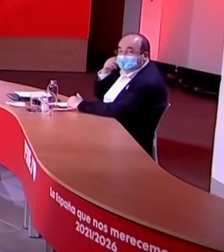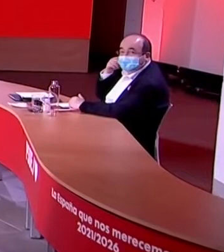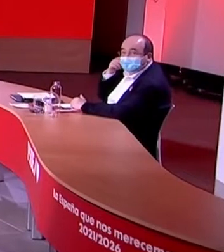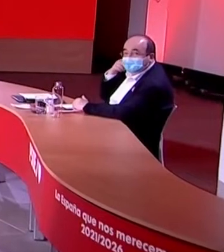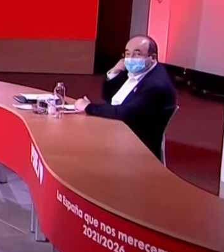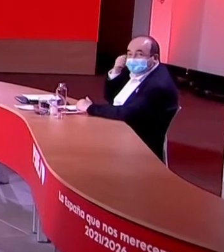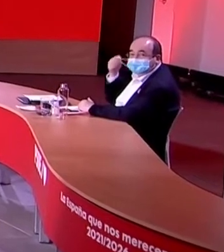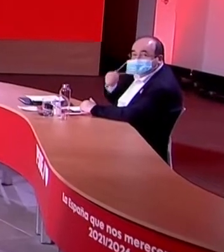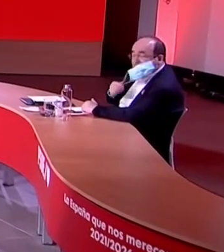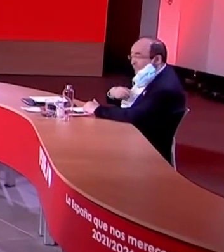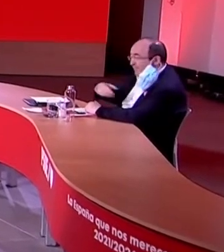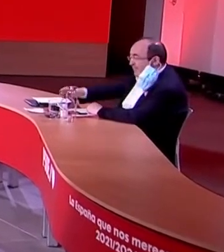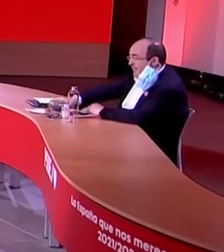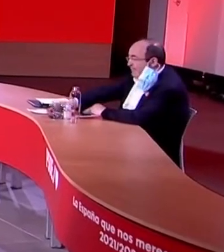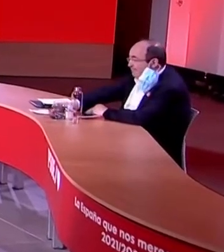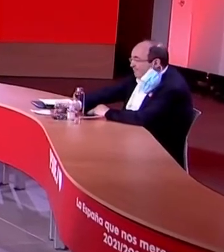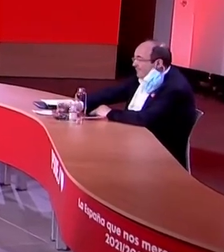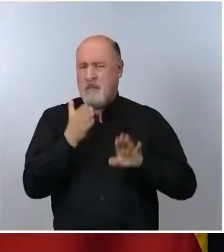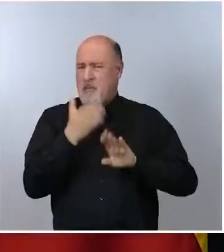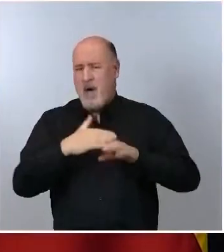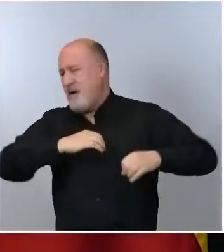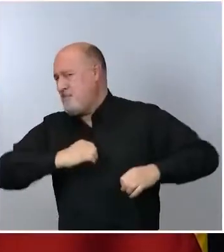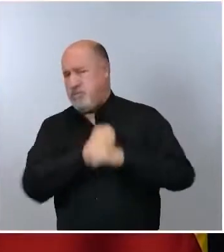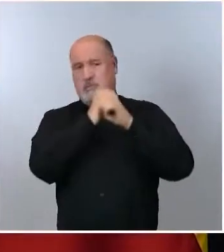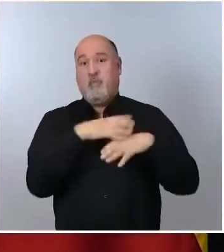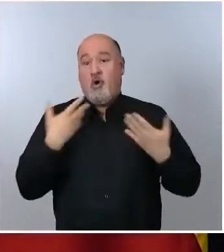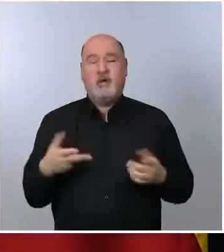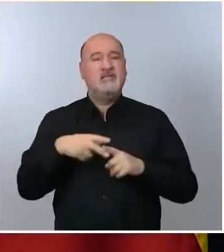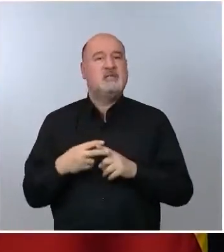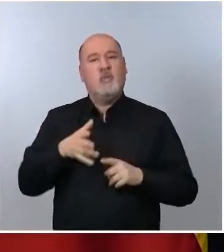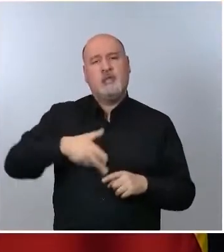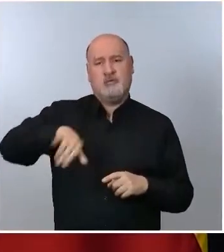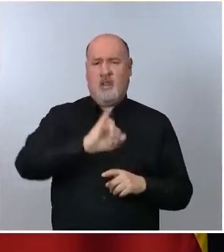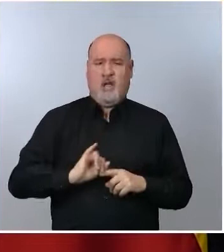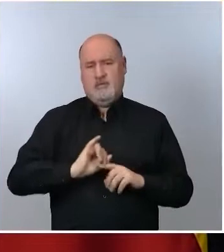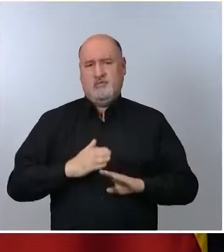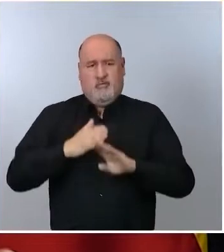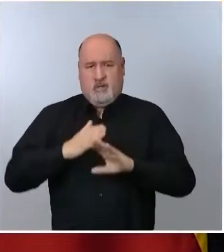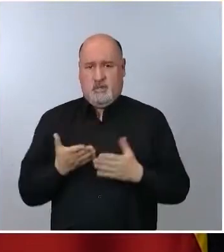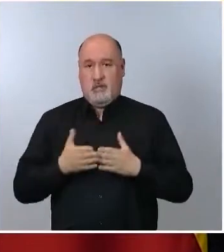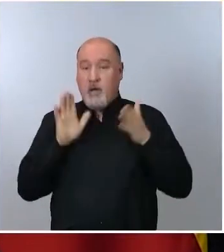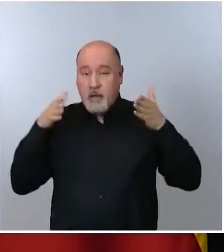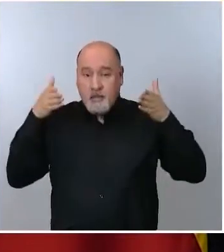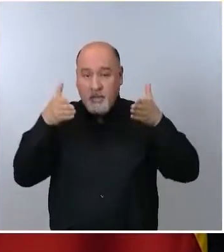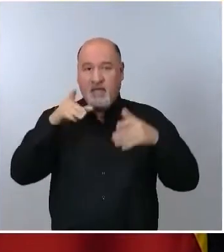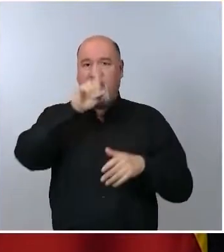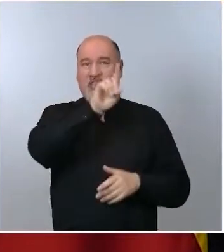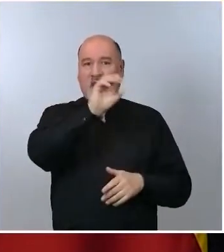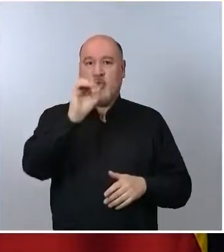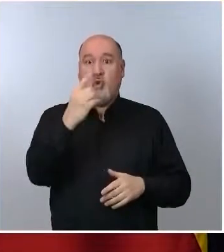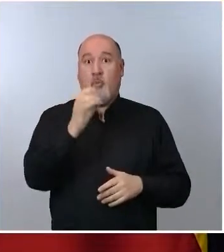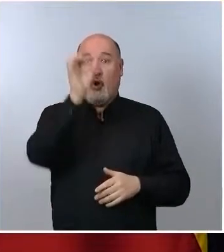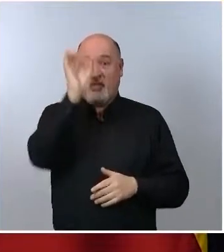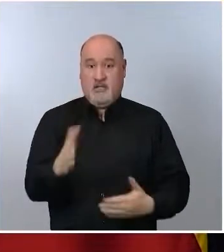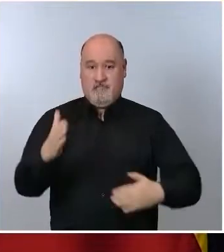del PSC a las elecciones catalanas. En su momento que me centraría el 101% en mis tareas